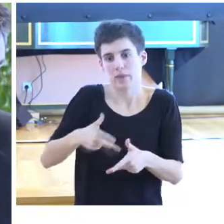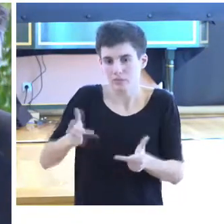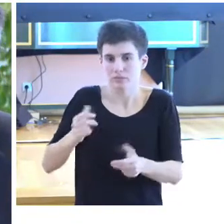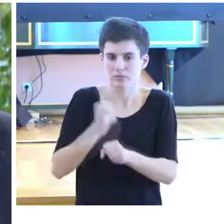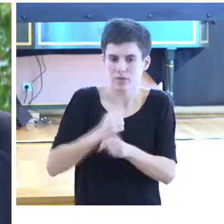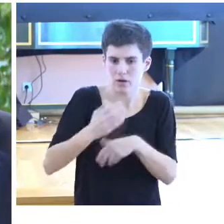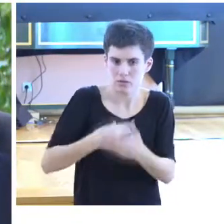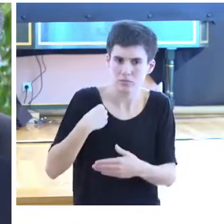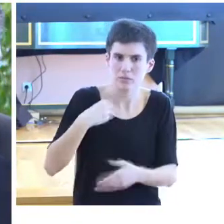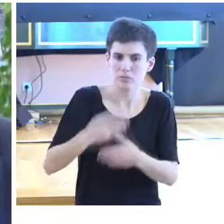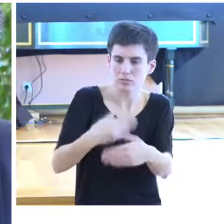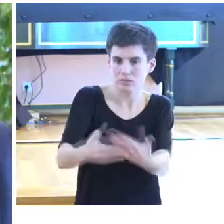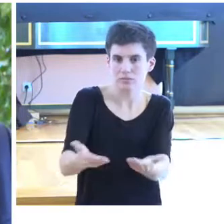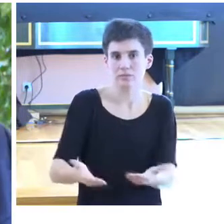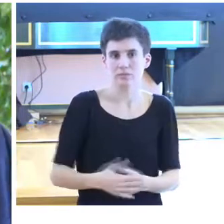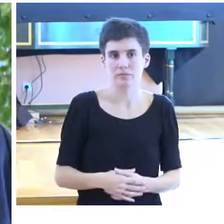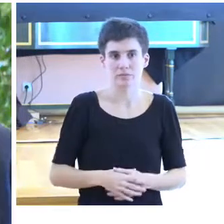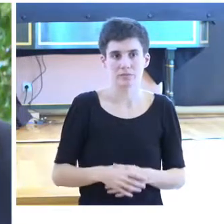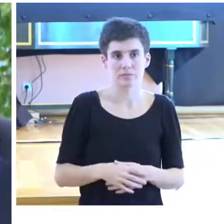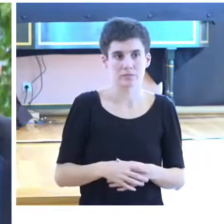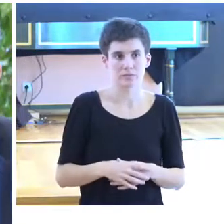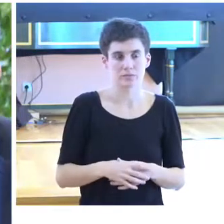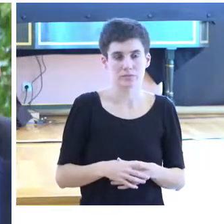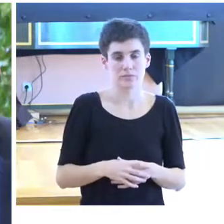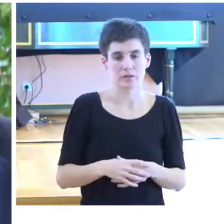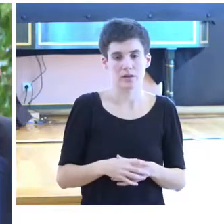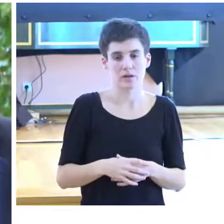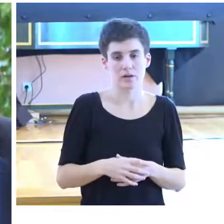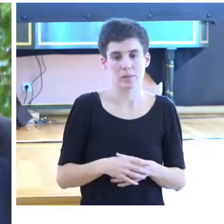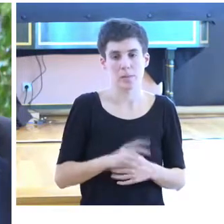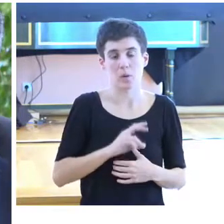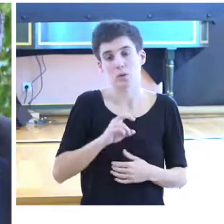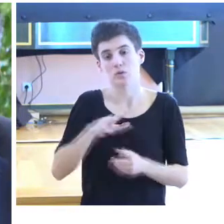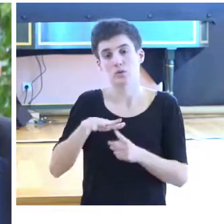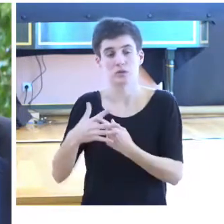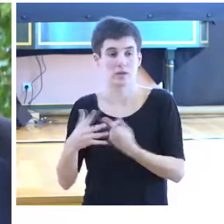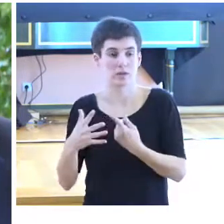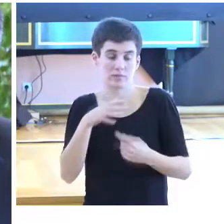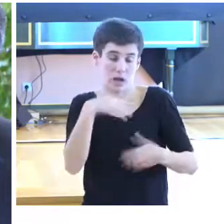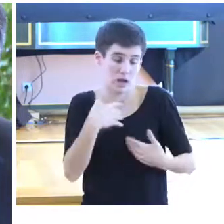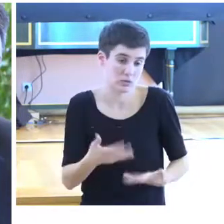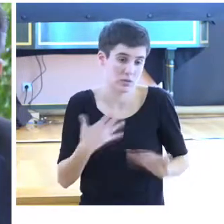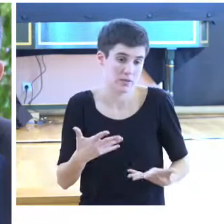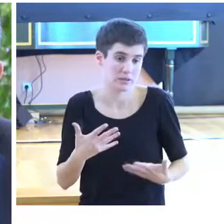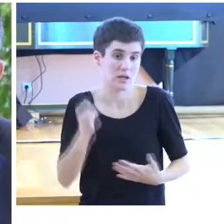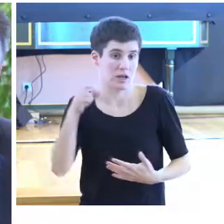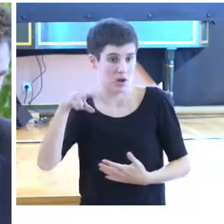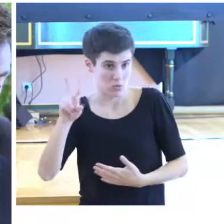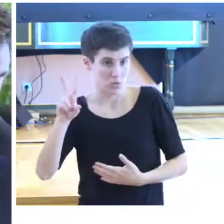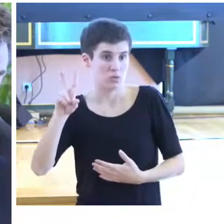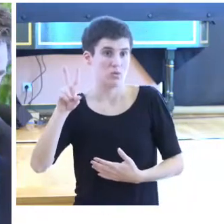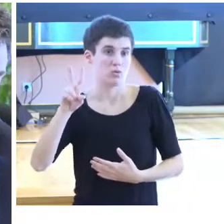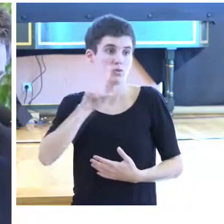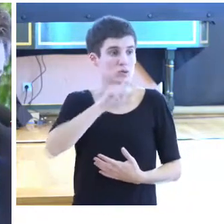su trabajo y que no nos encontremos con otros casos como los que hay actualmente en Naciones Unidas, que hay dos